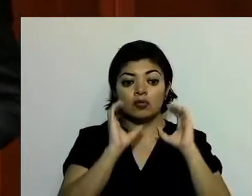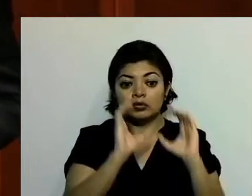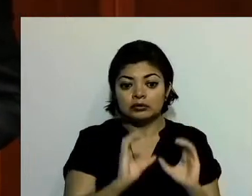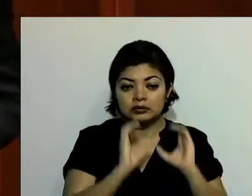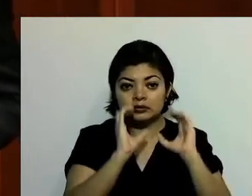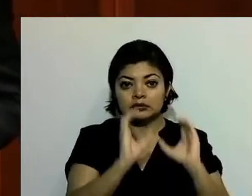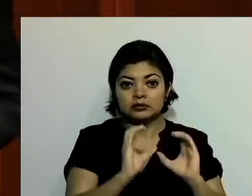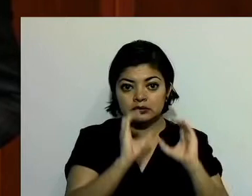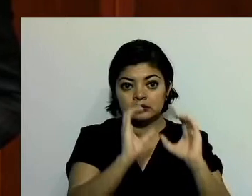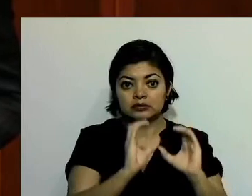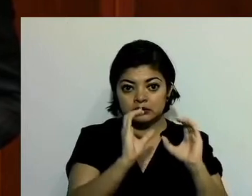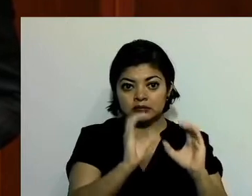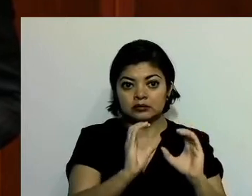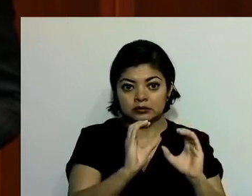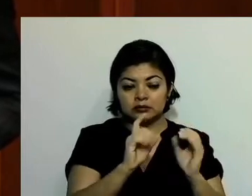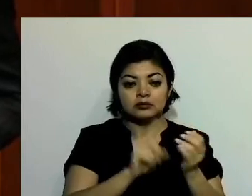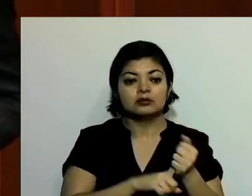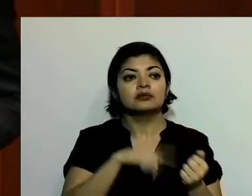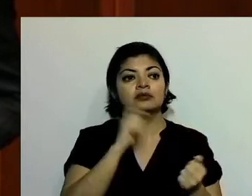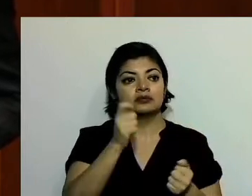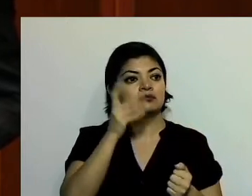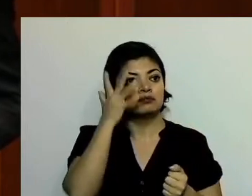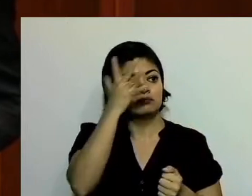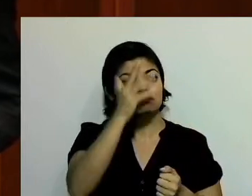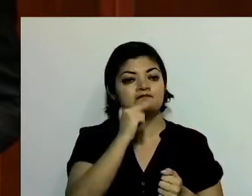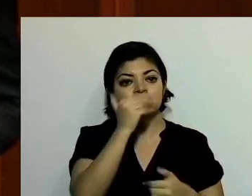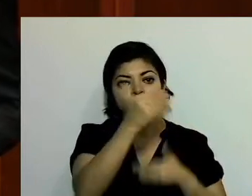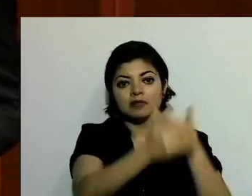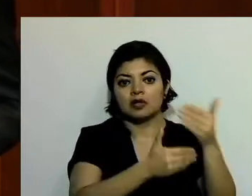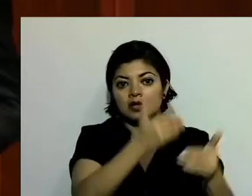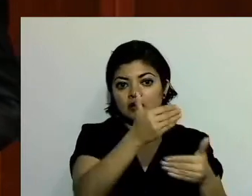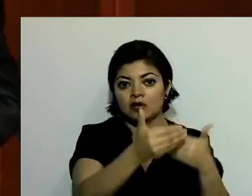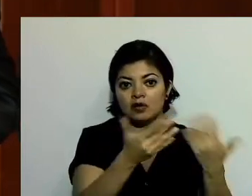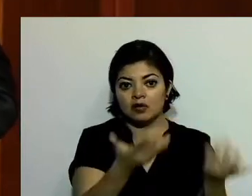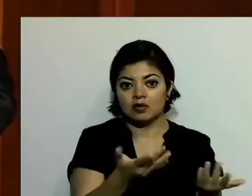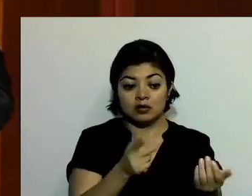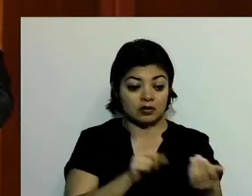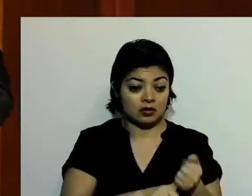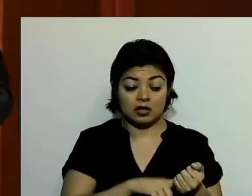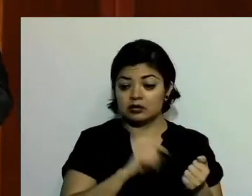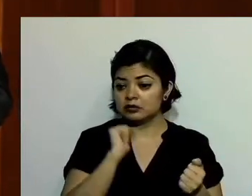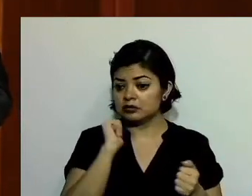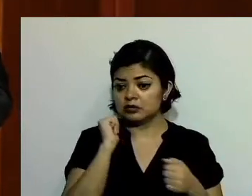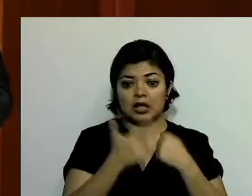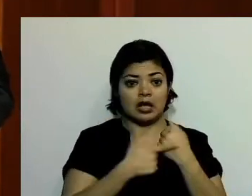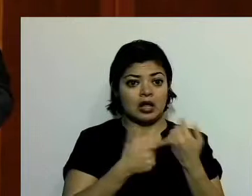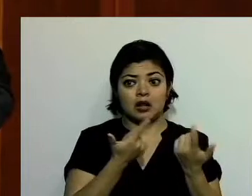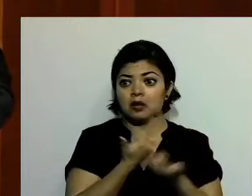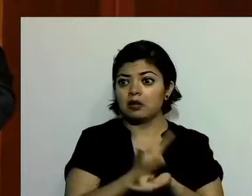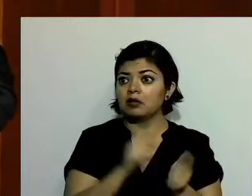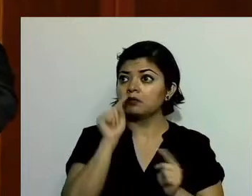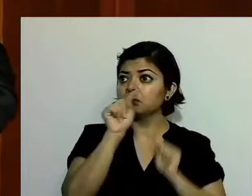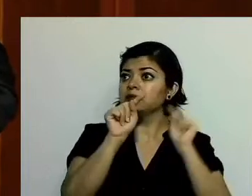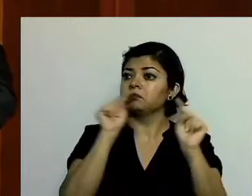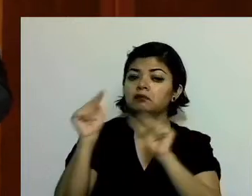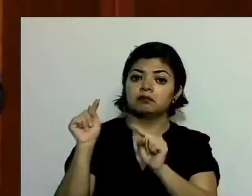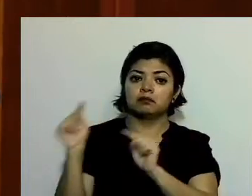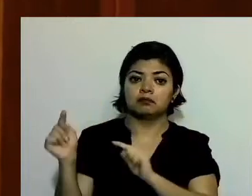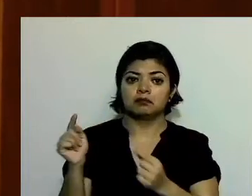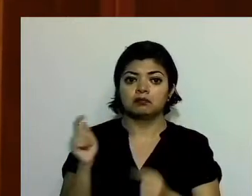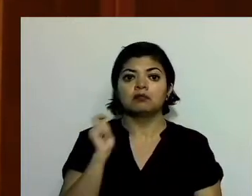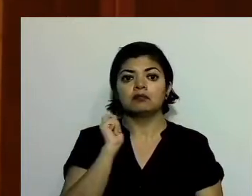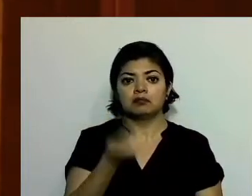construir y construirlo desde cualquiera de los espacios en los que nos encontramos como